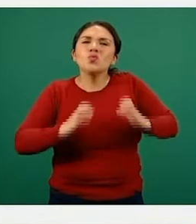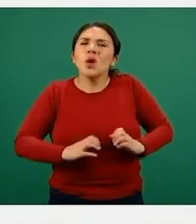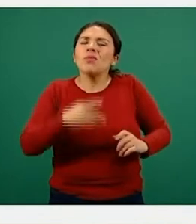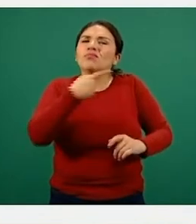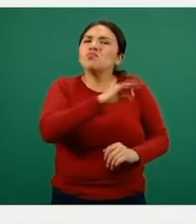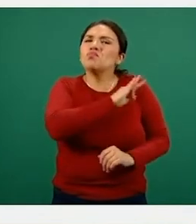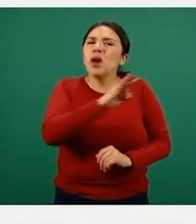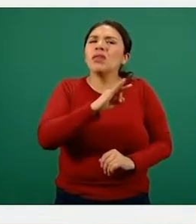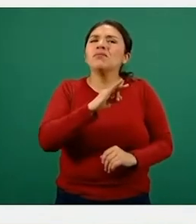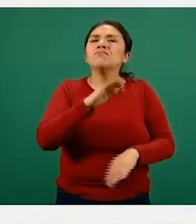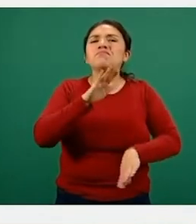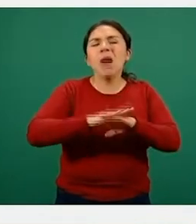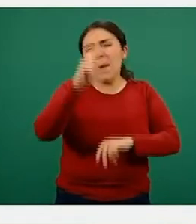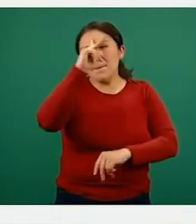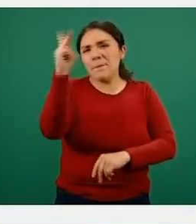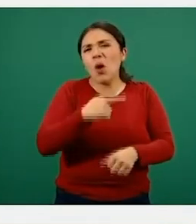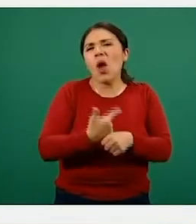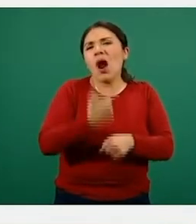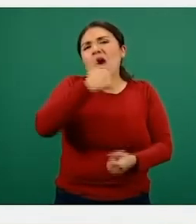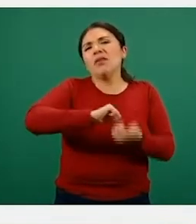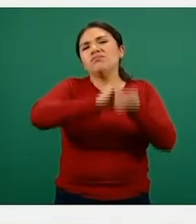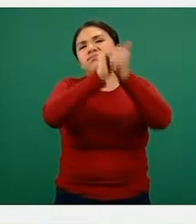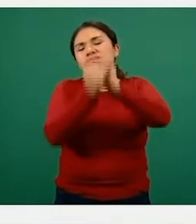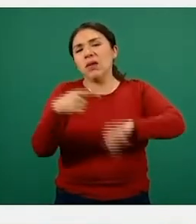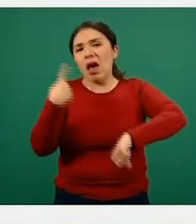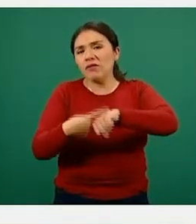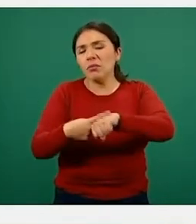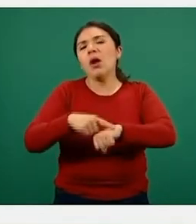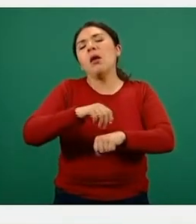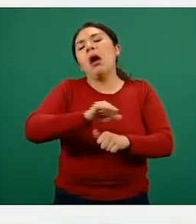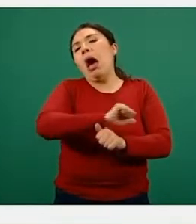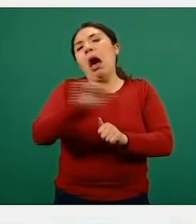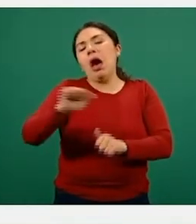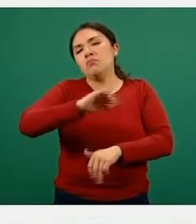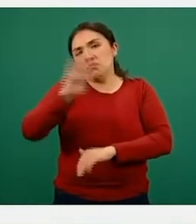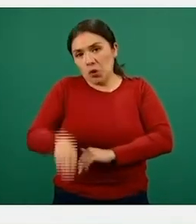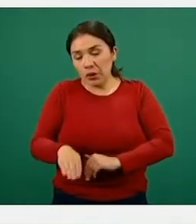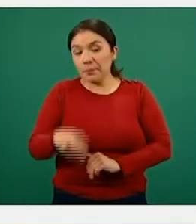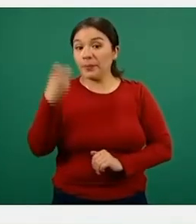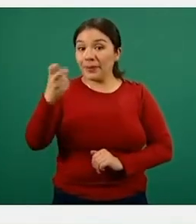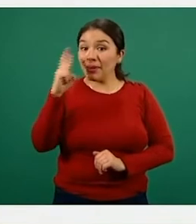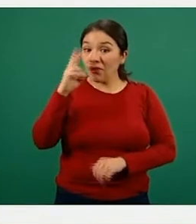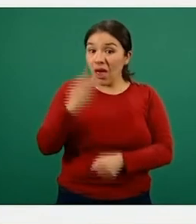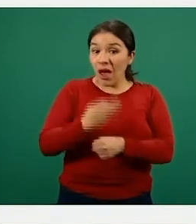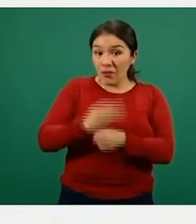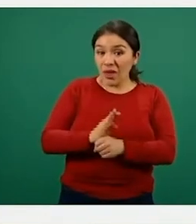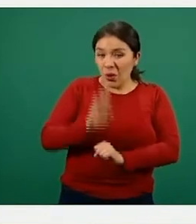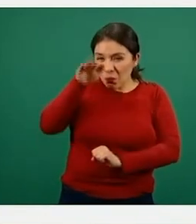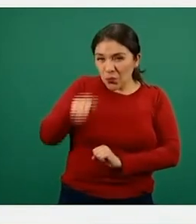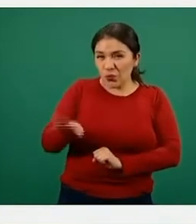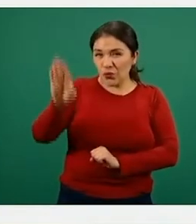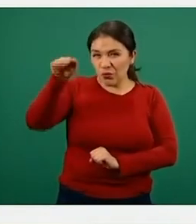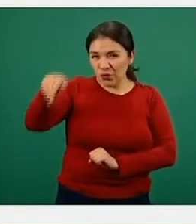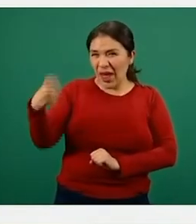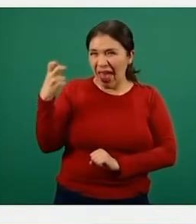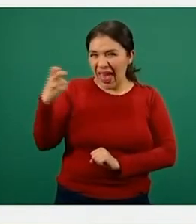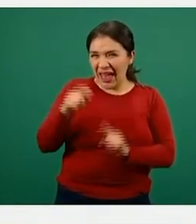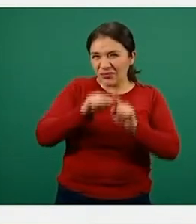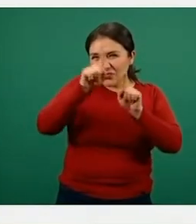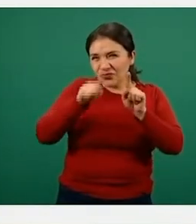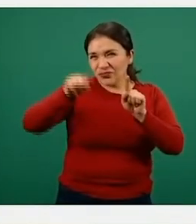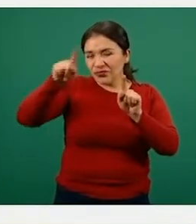y por lo tanto la defunción en un momento determinado. Y lo que vemos en esta curva que estamos graficando, que es precisamente